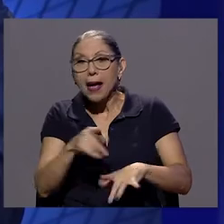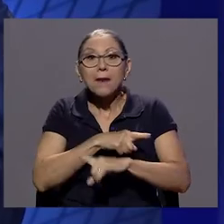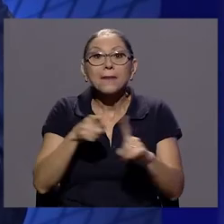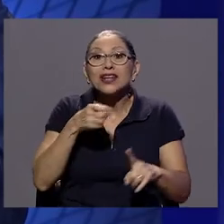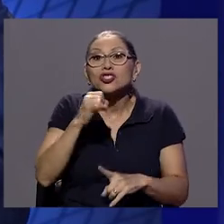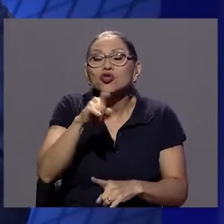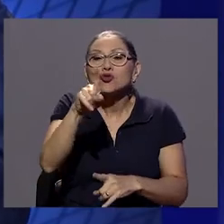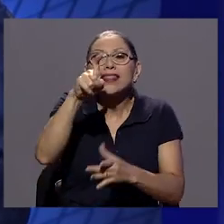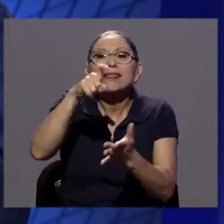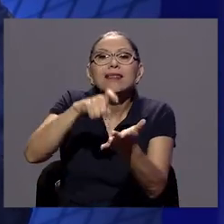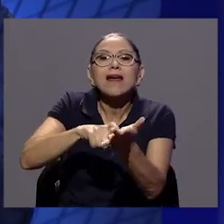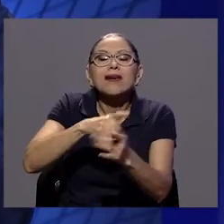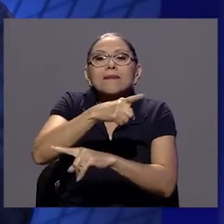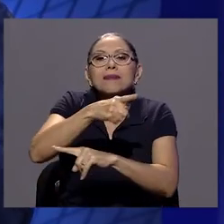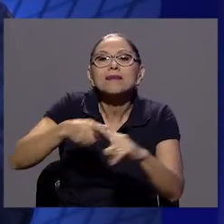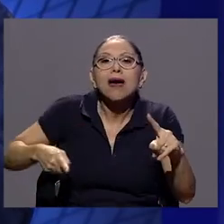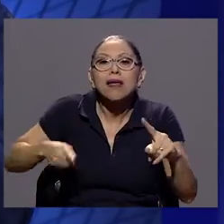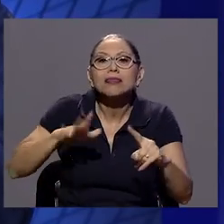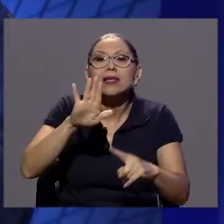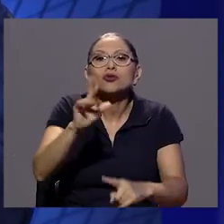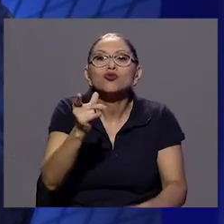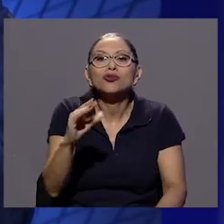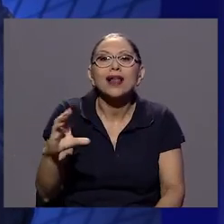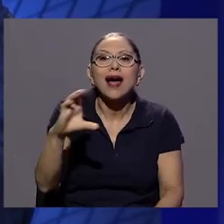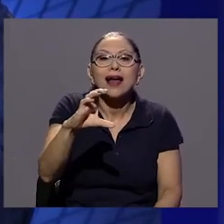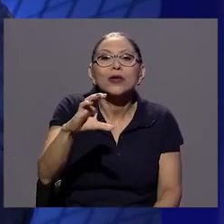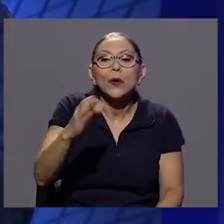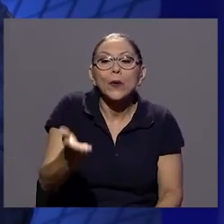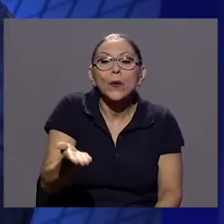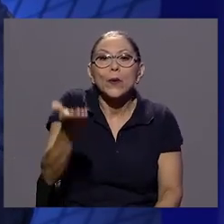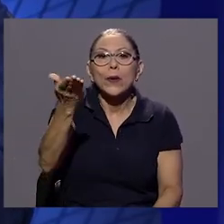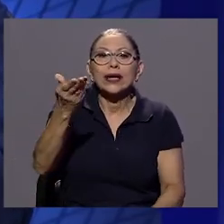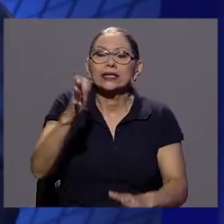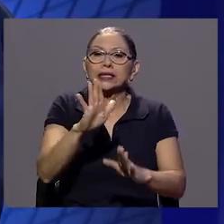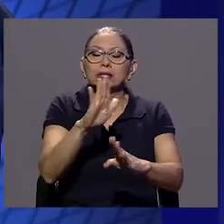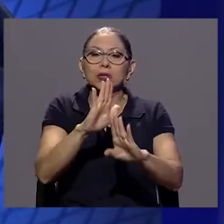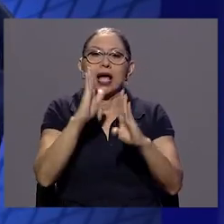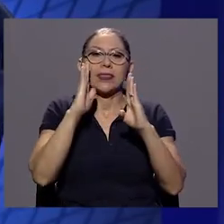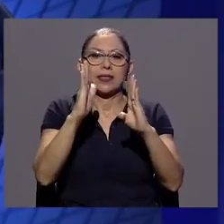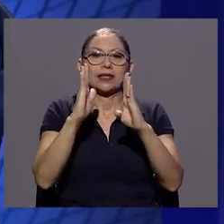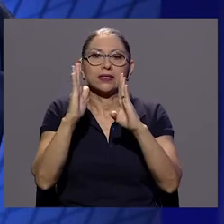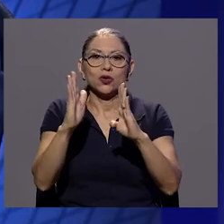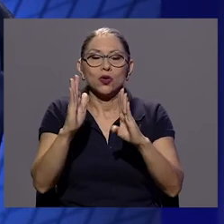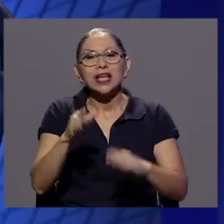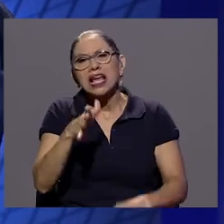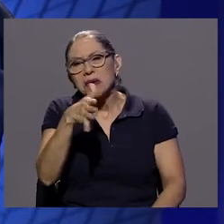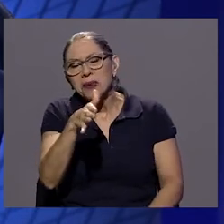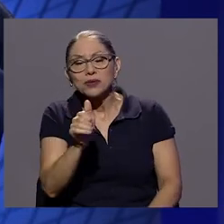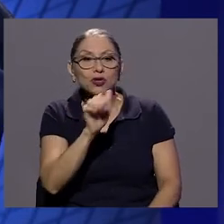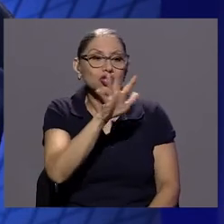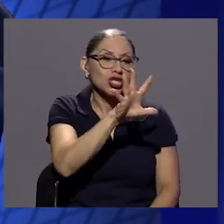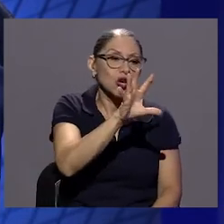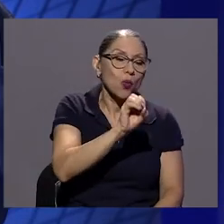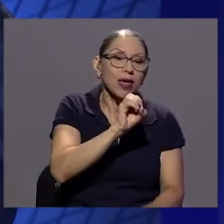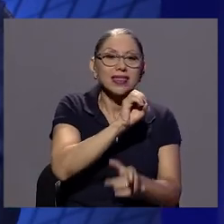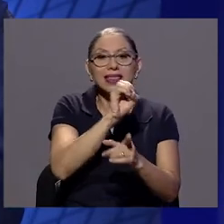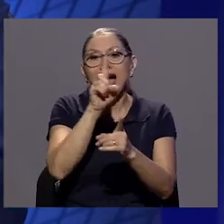50%, póngale atención, usted comienza a entrar en un régimen de endeudamiento alto. Si anda entre el 50 y el